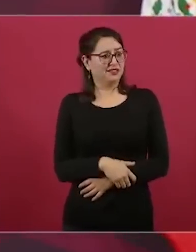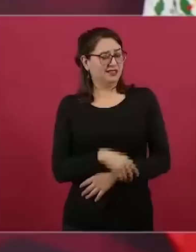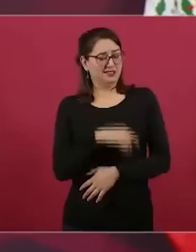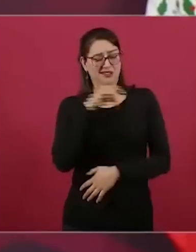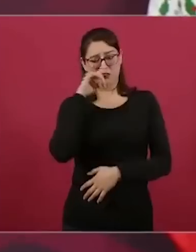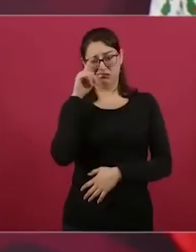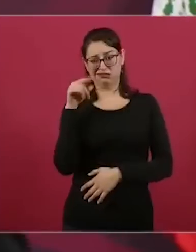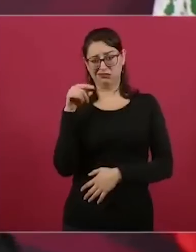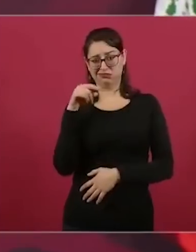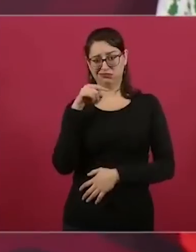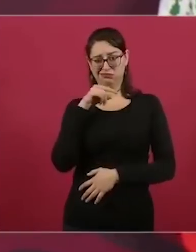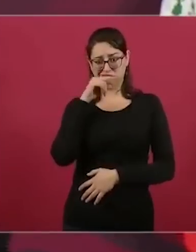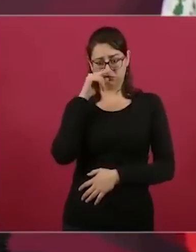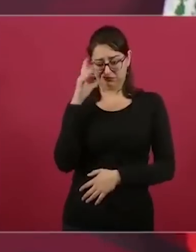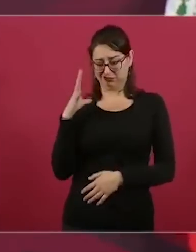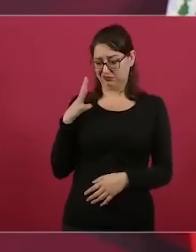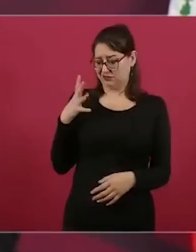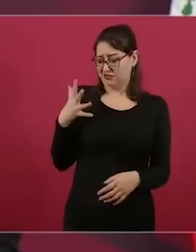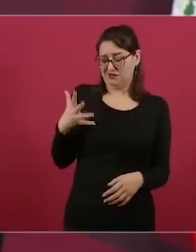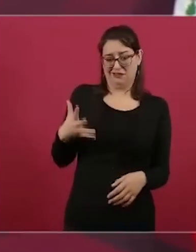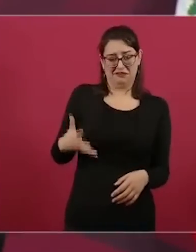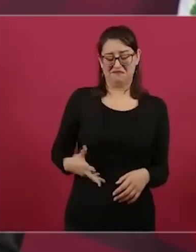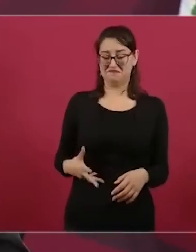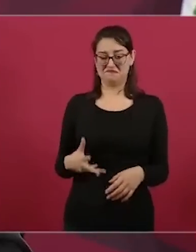que ya no